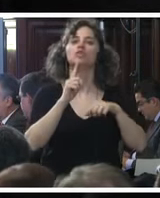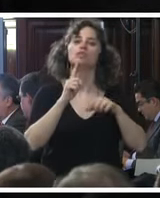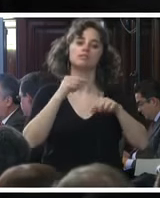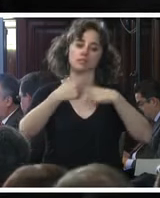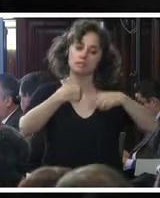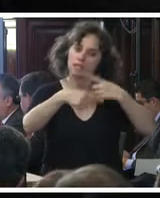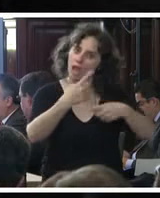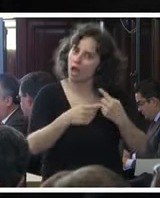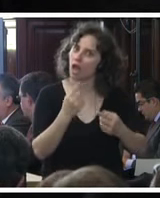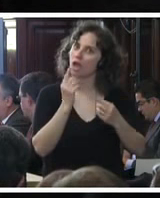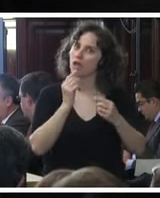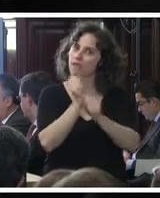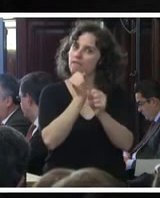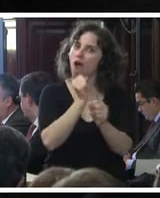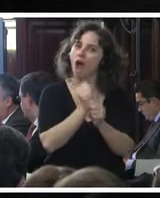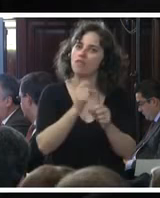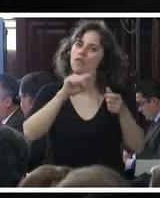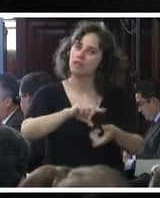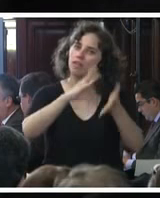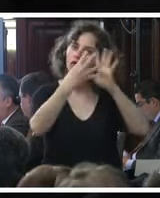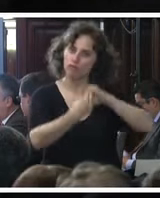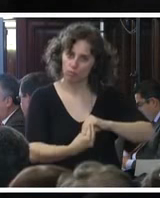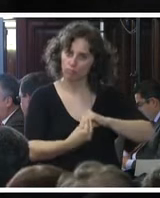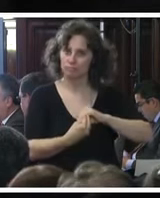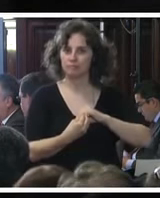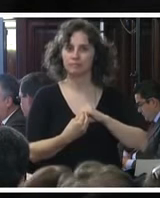sigue también en la aplicación de estos protocolos